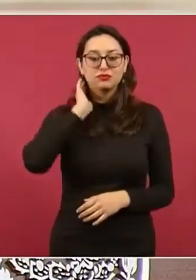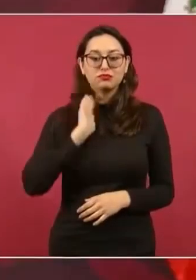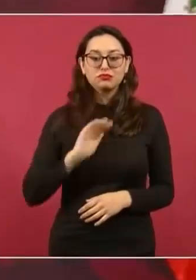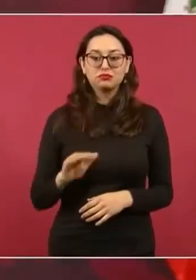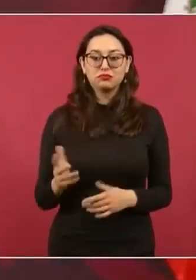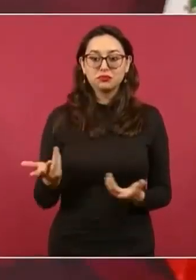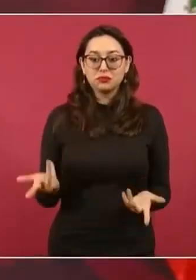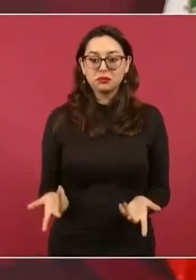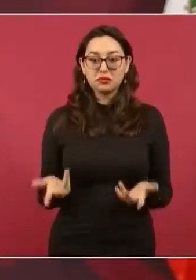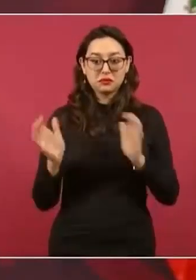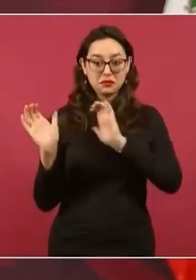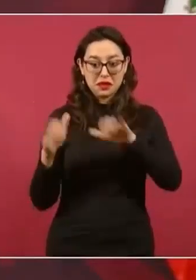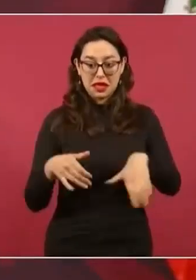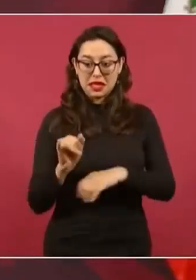al Seguro Social.